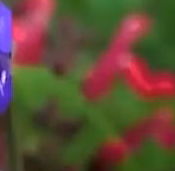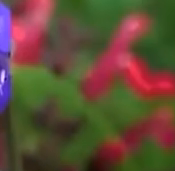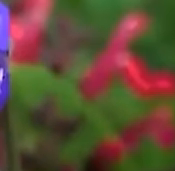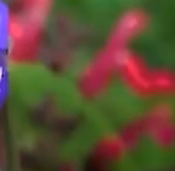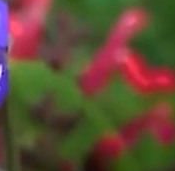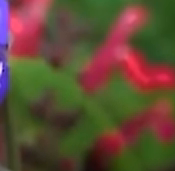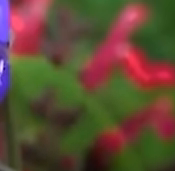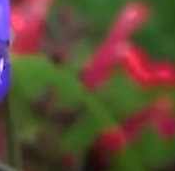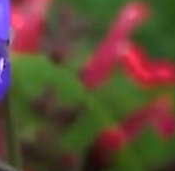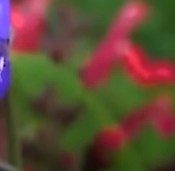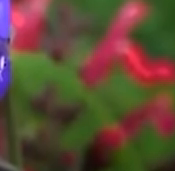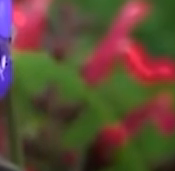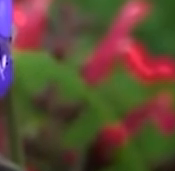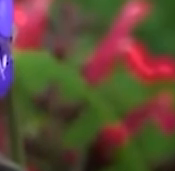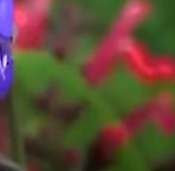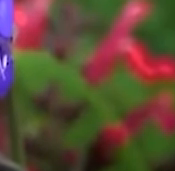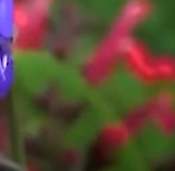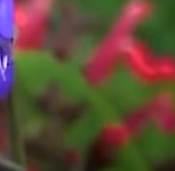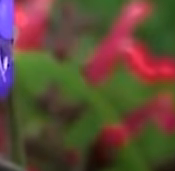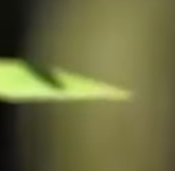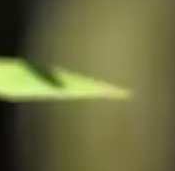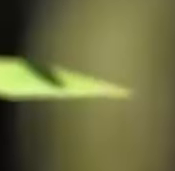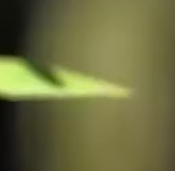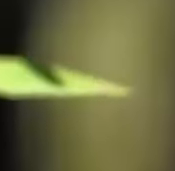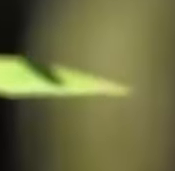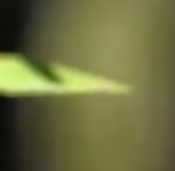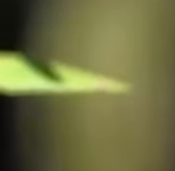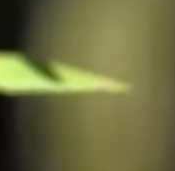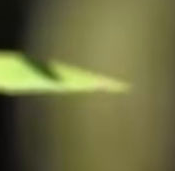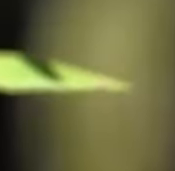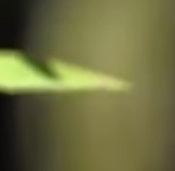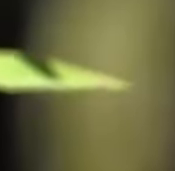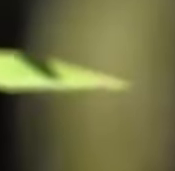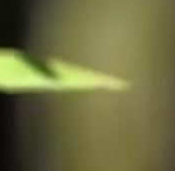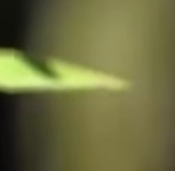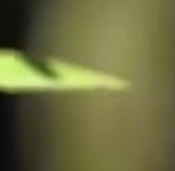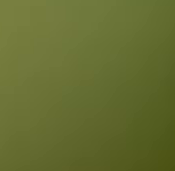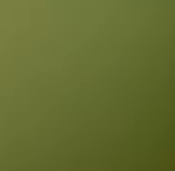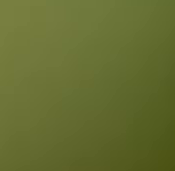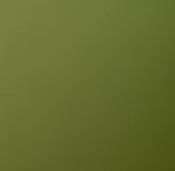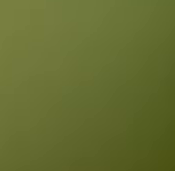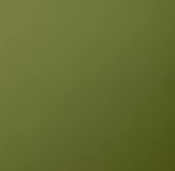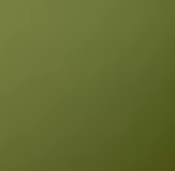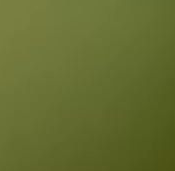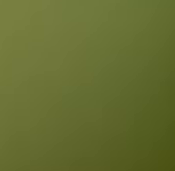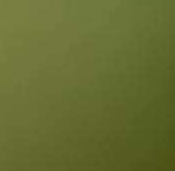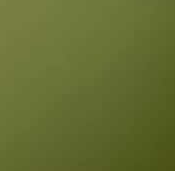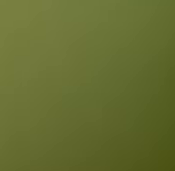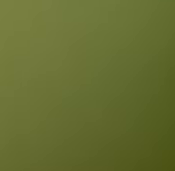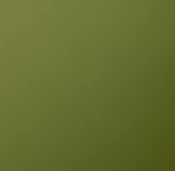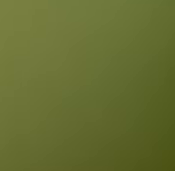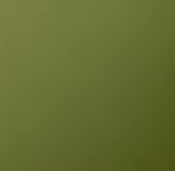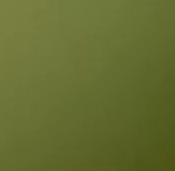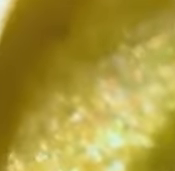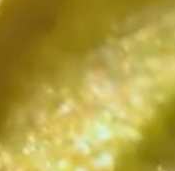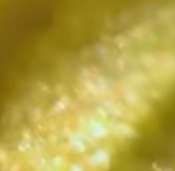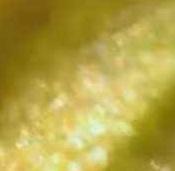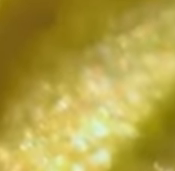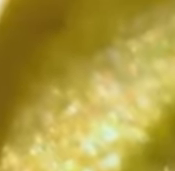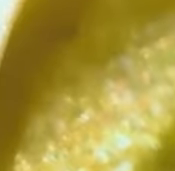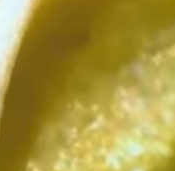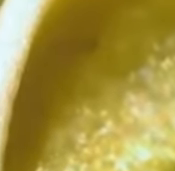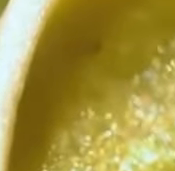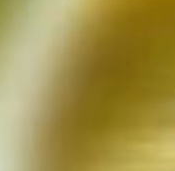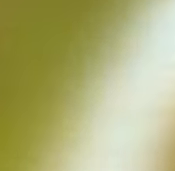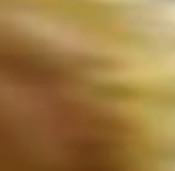Las abejas, así como otros polinizadores, como mariposas, murciélagos y colibríes, están cada vez más amenazados por la